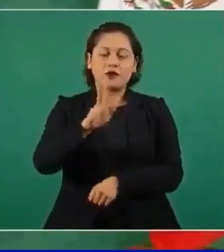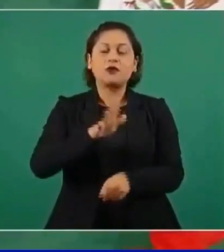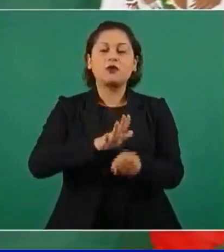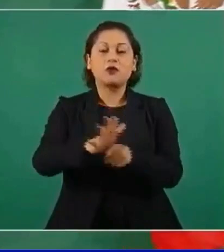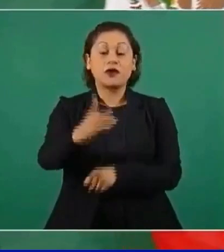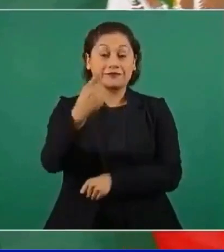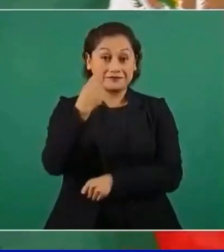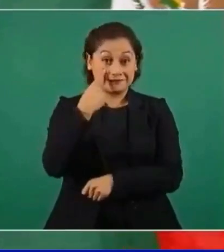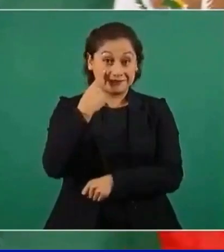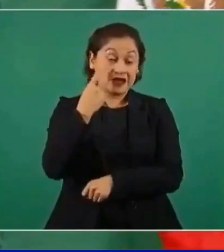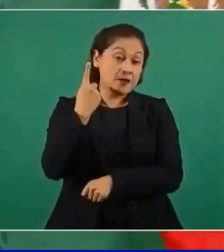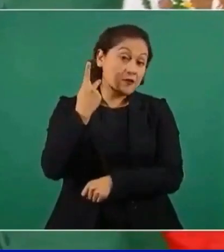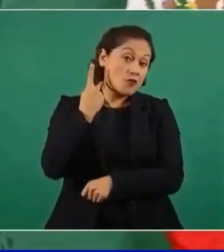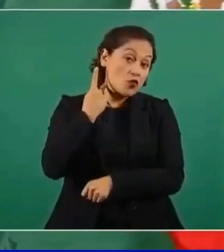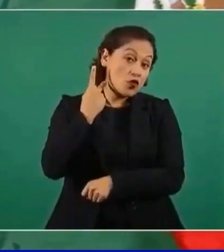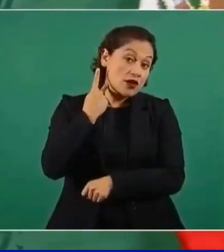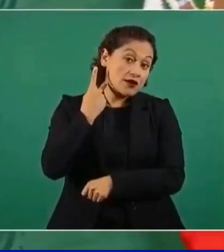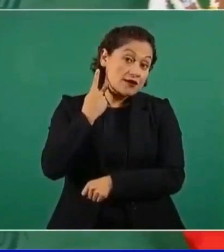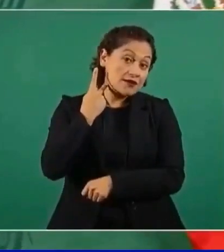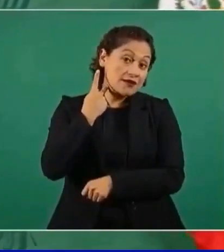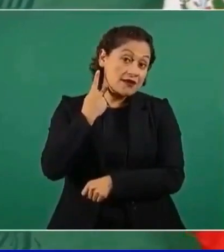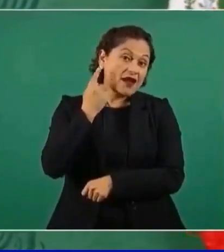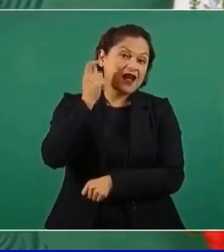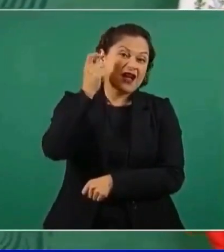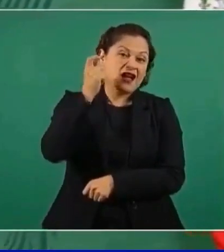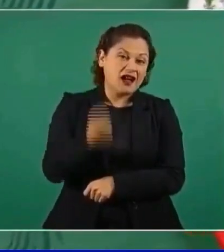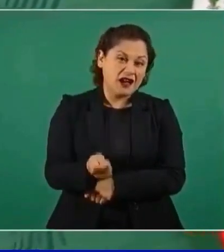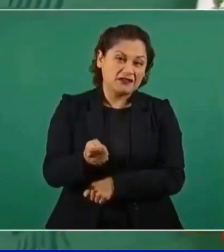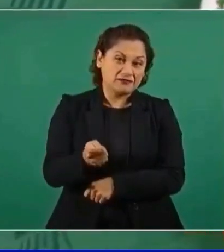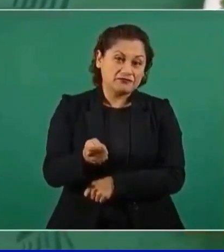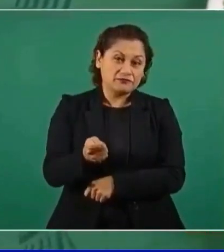es hacer historia.